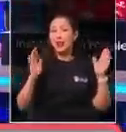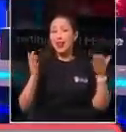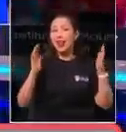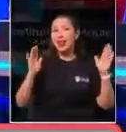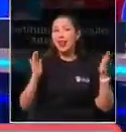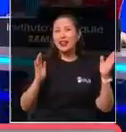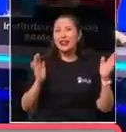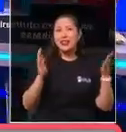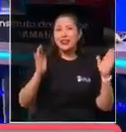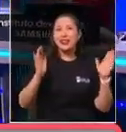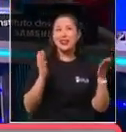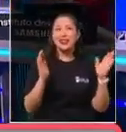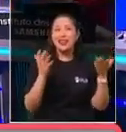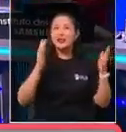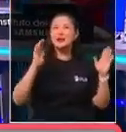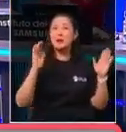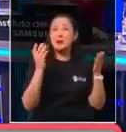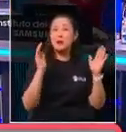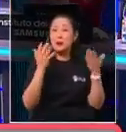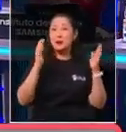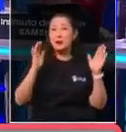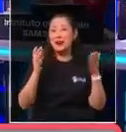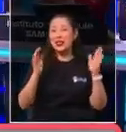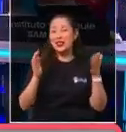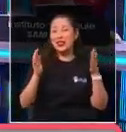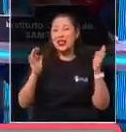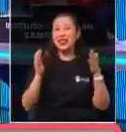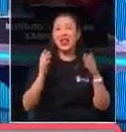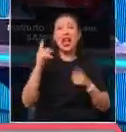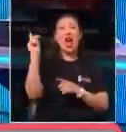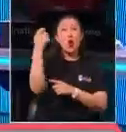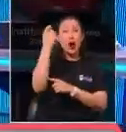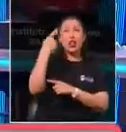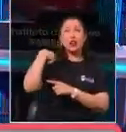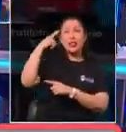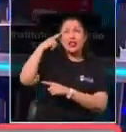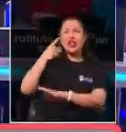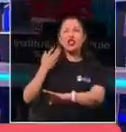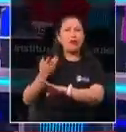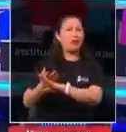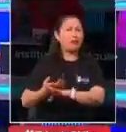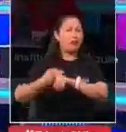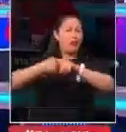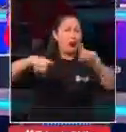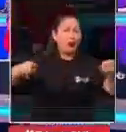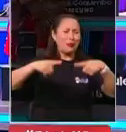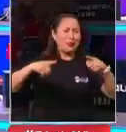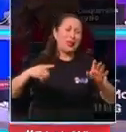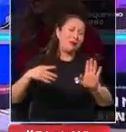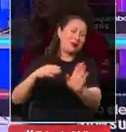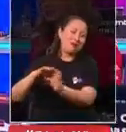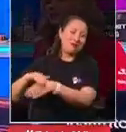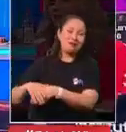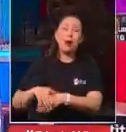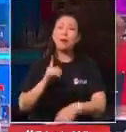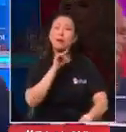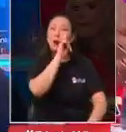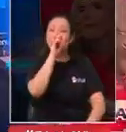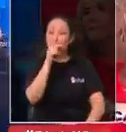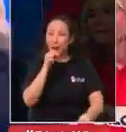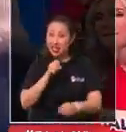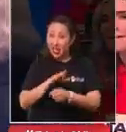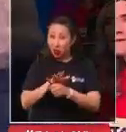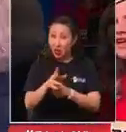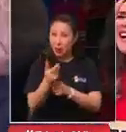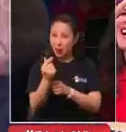¡Escucha! Bueno, no es la cueca que yo quería, quería preguntarte una cosa. Los influencers parecen que